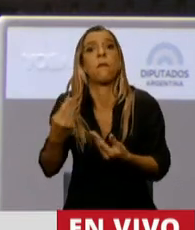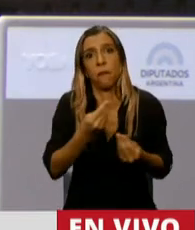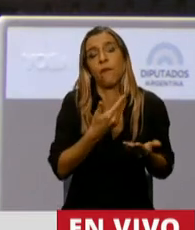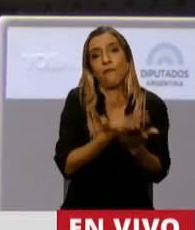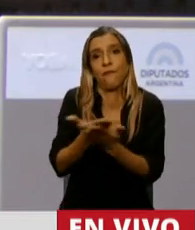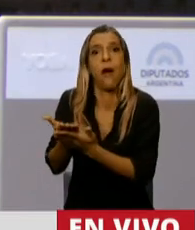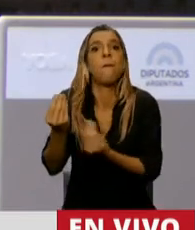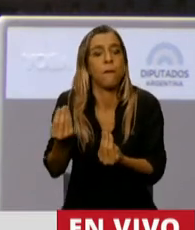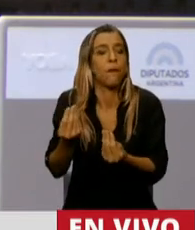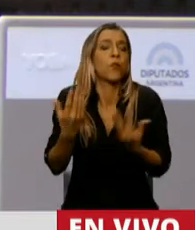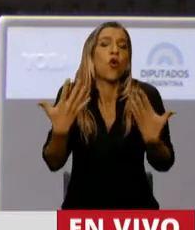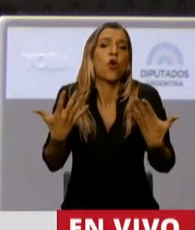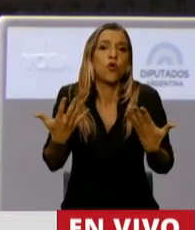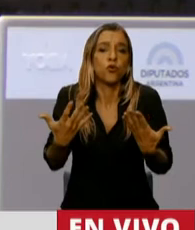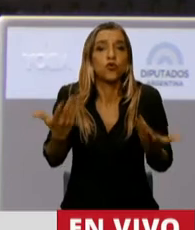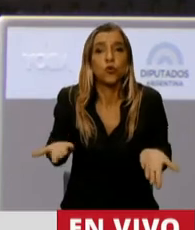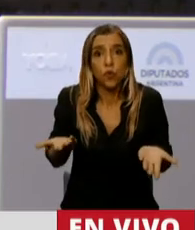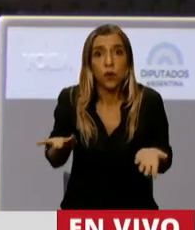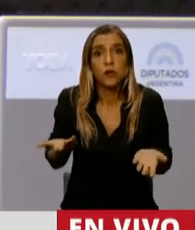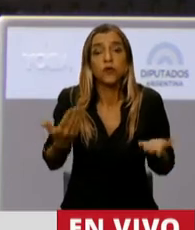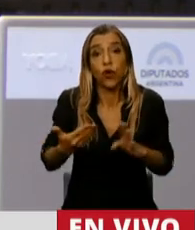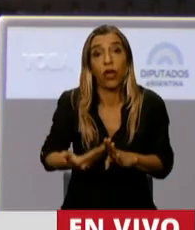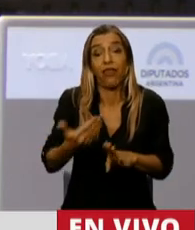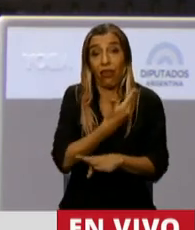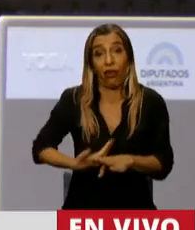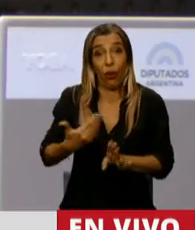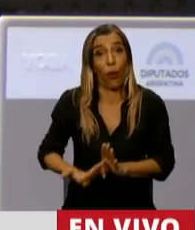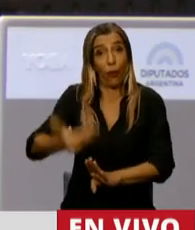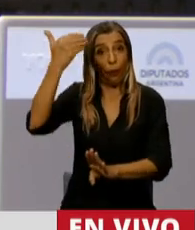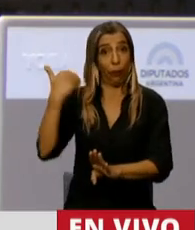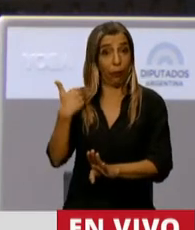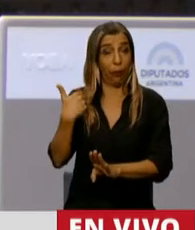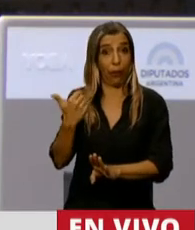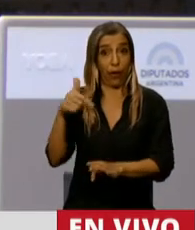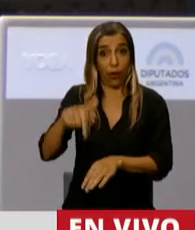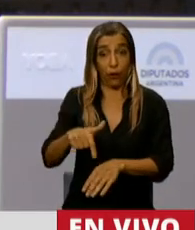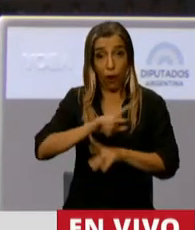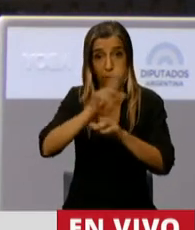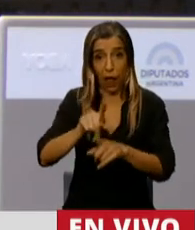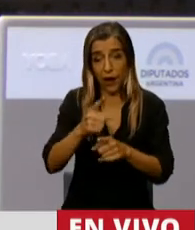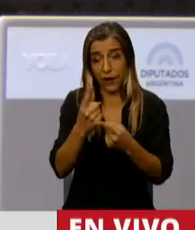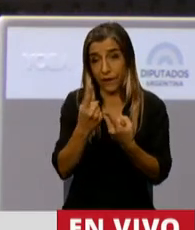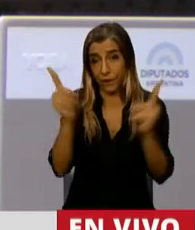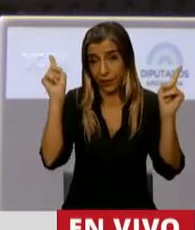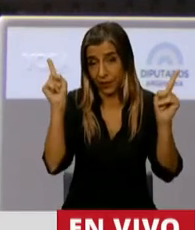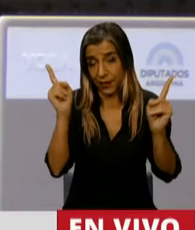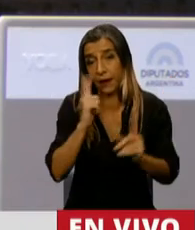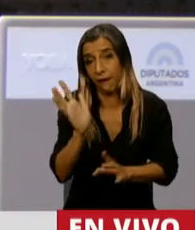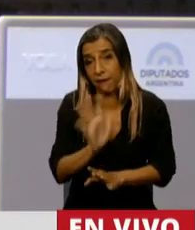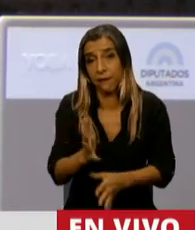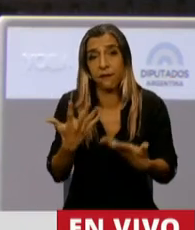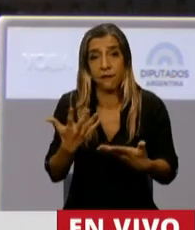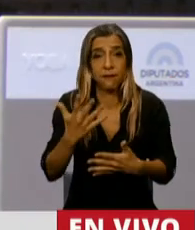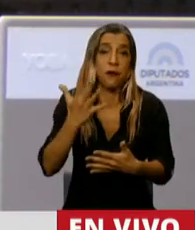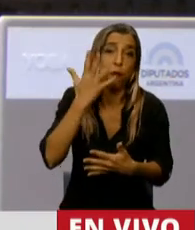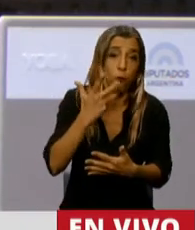políticas de Estado que estableció el gobierno que nos precedió. No tienen nada que ver. Eso les podrá gustar o no les podrá gustar,